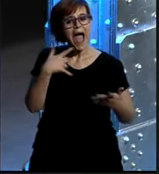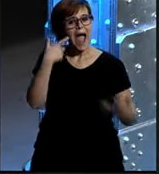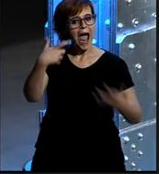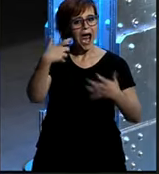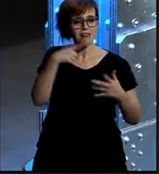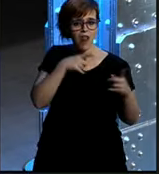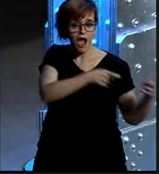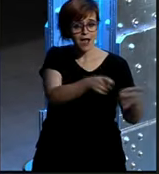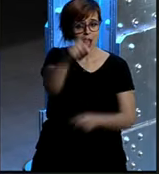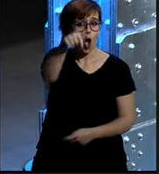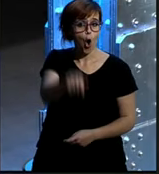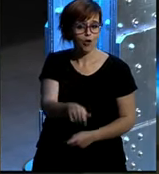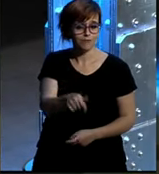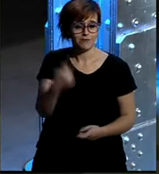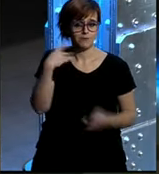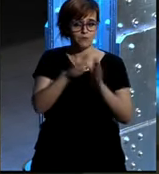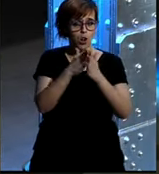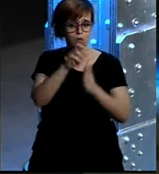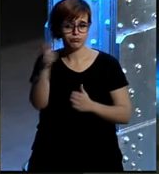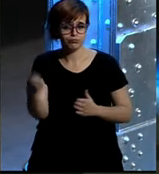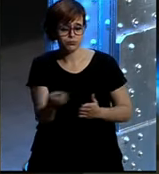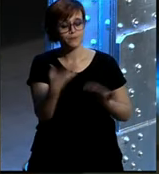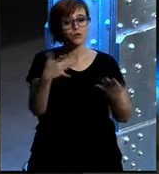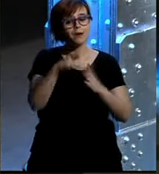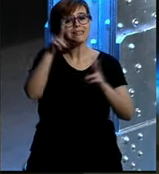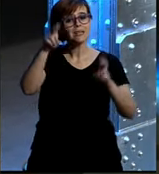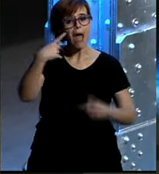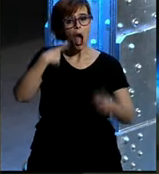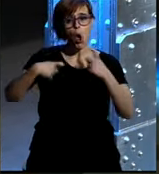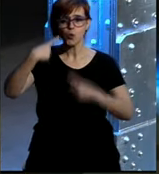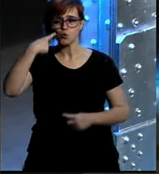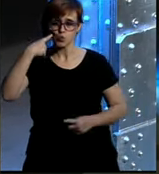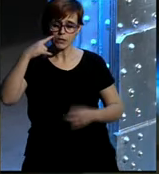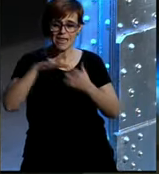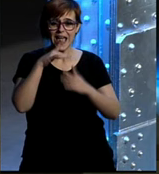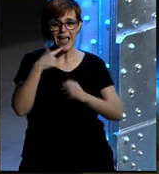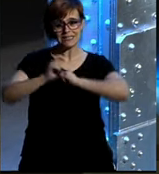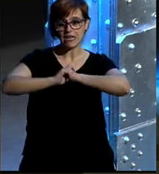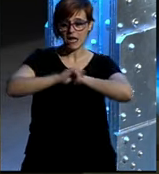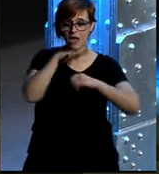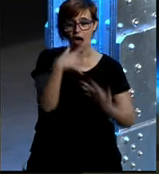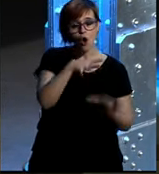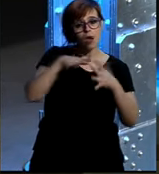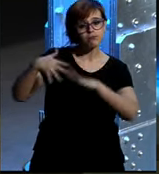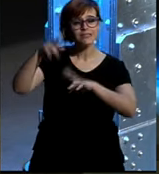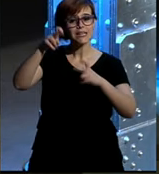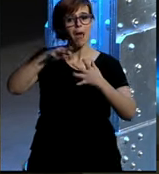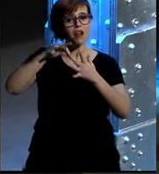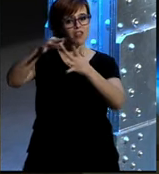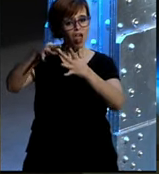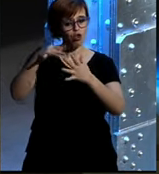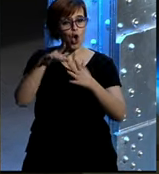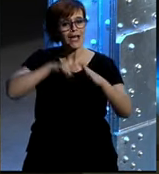actualmente ha pasado a la parte de la consultoría estratégica y es conferenciante habitual en temas de liderazgo